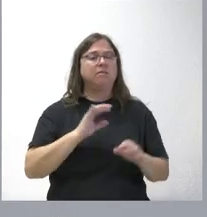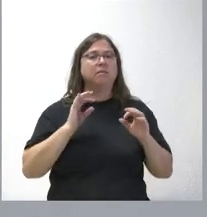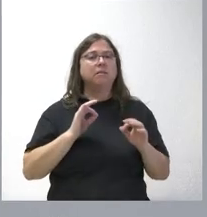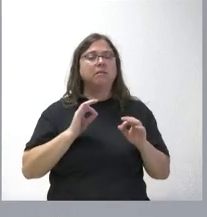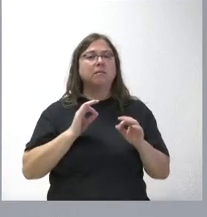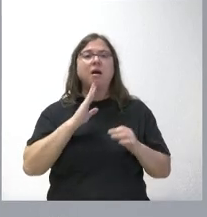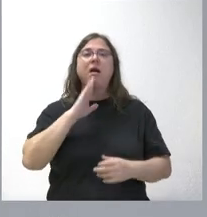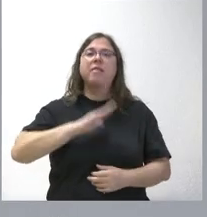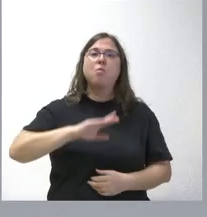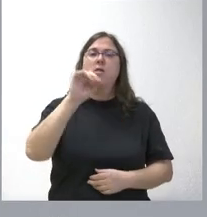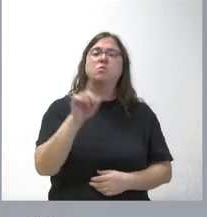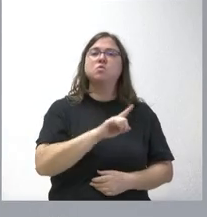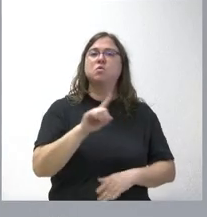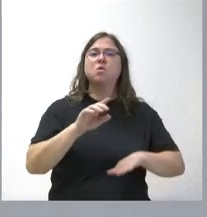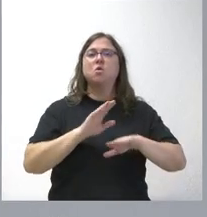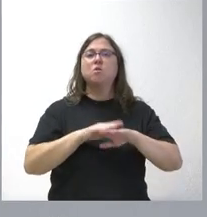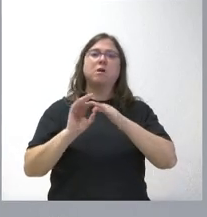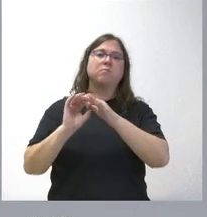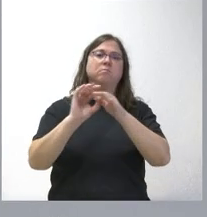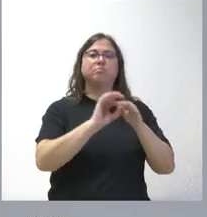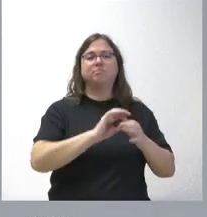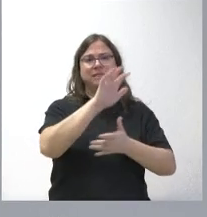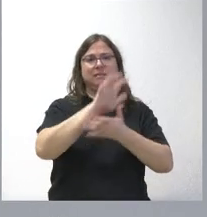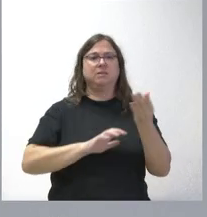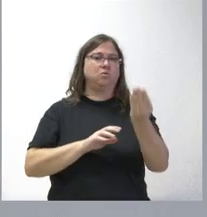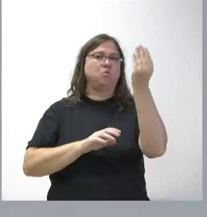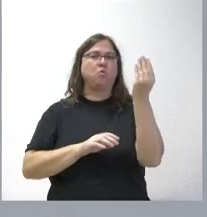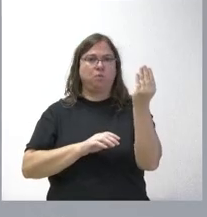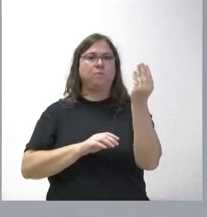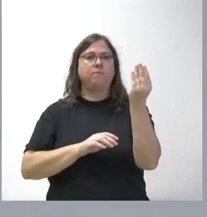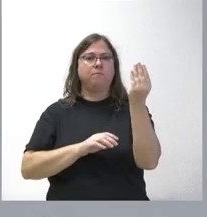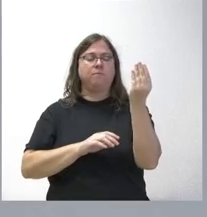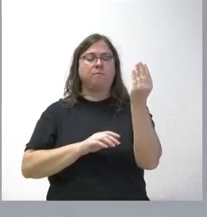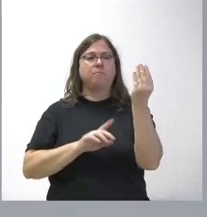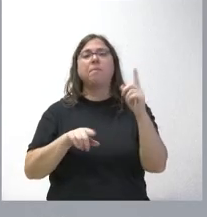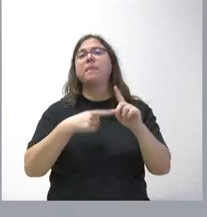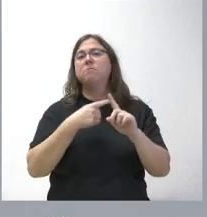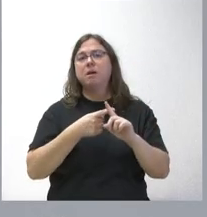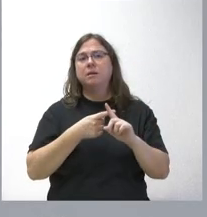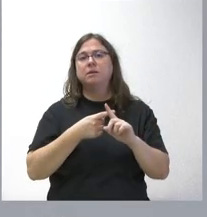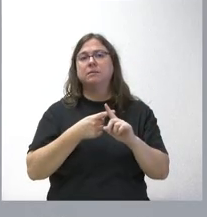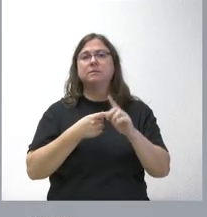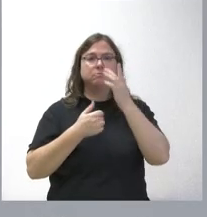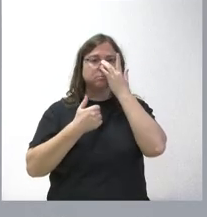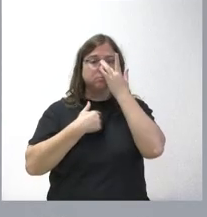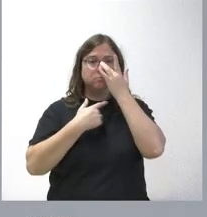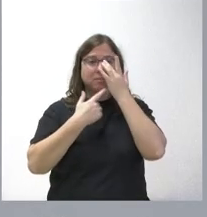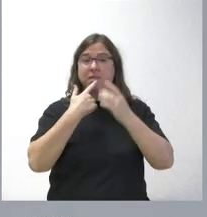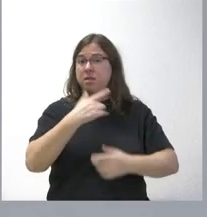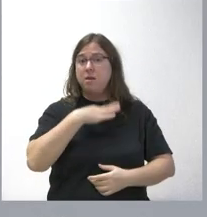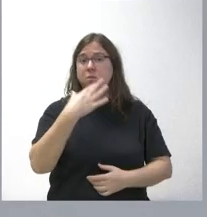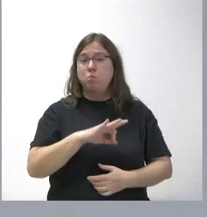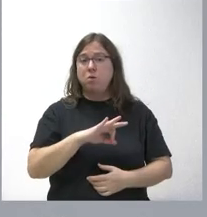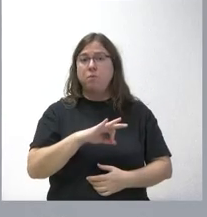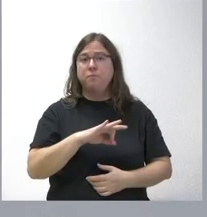conveniencia de unificar los textos en uno. Y, desde luego, yo puedo decirle que en el último